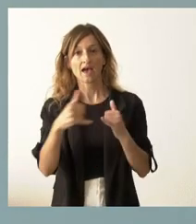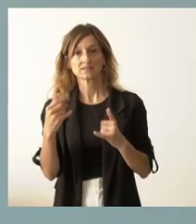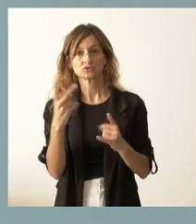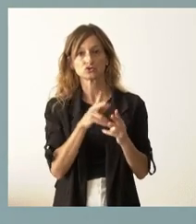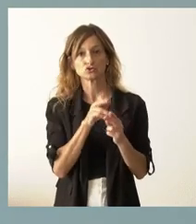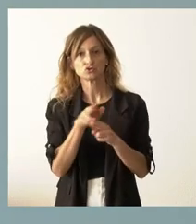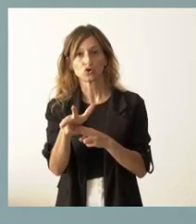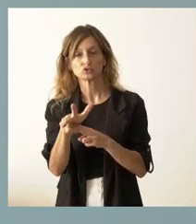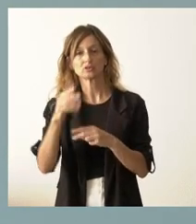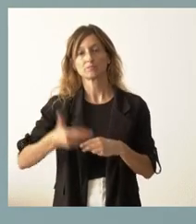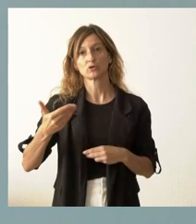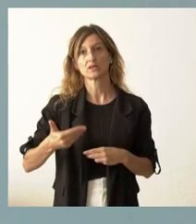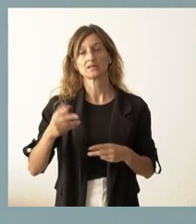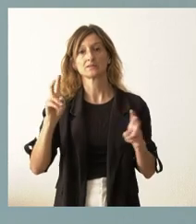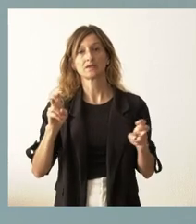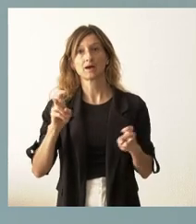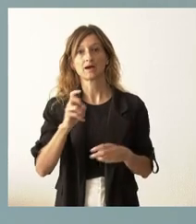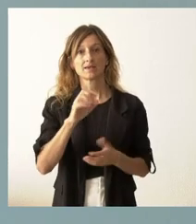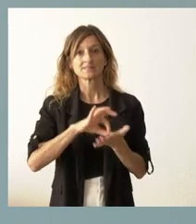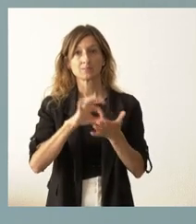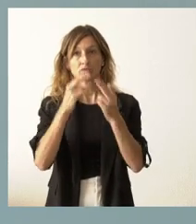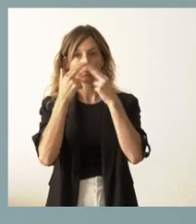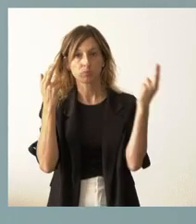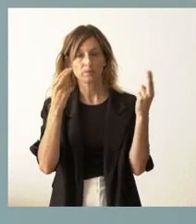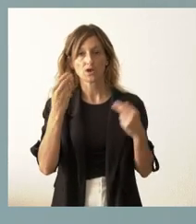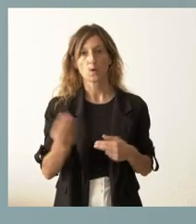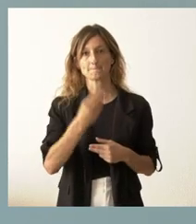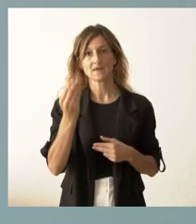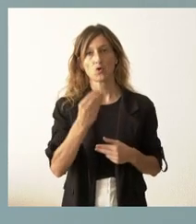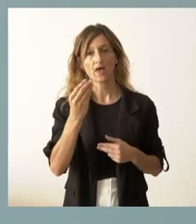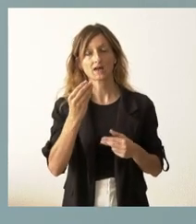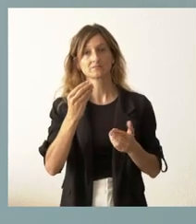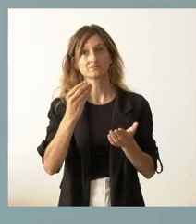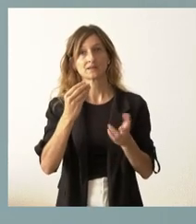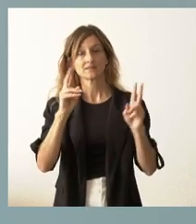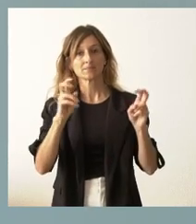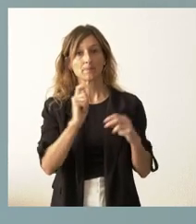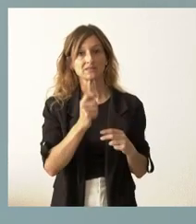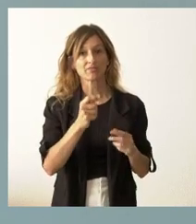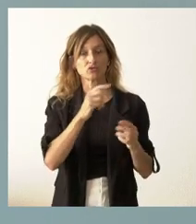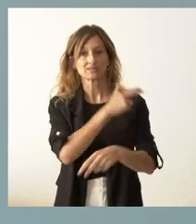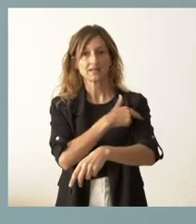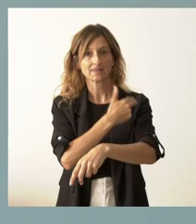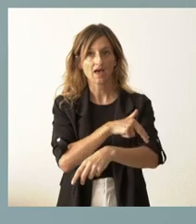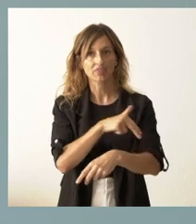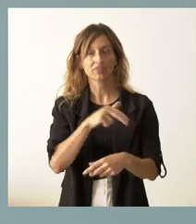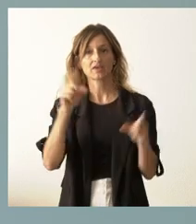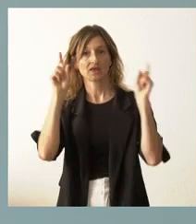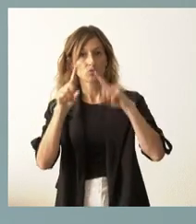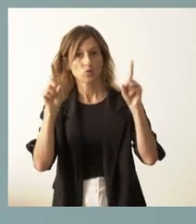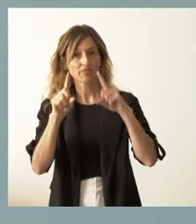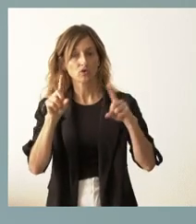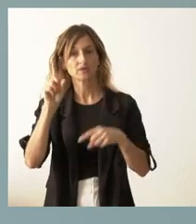importantes, que es la prestación de los servicios públicos, mejorando esta prestación de los servicios públicos en sanidad, en educación